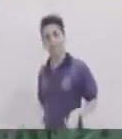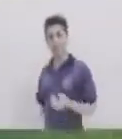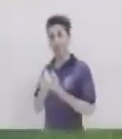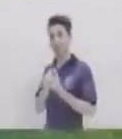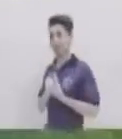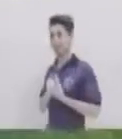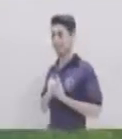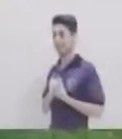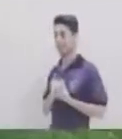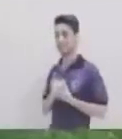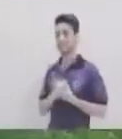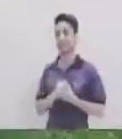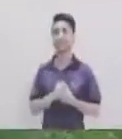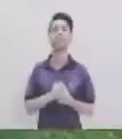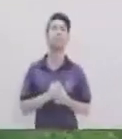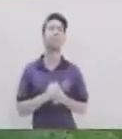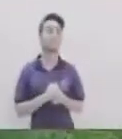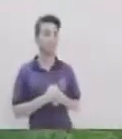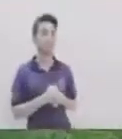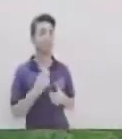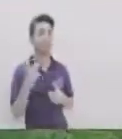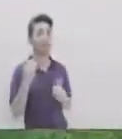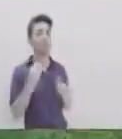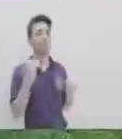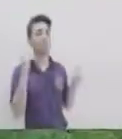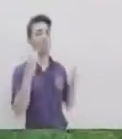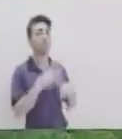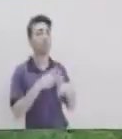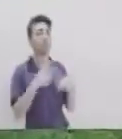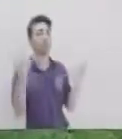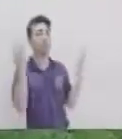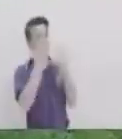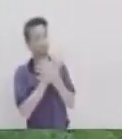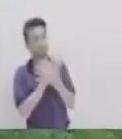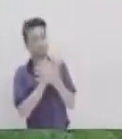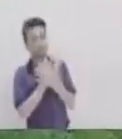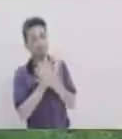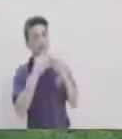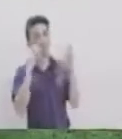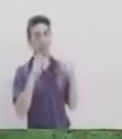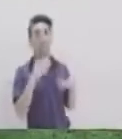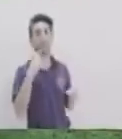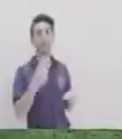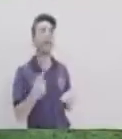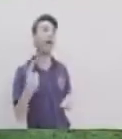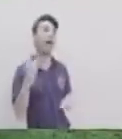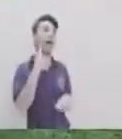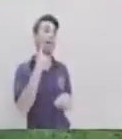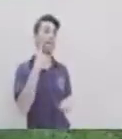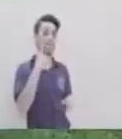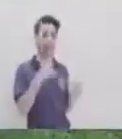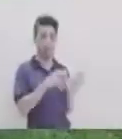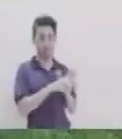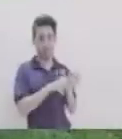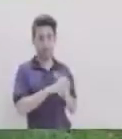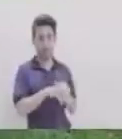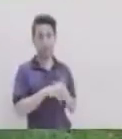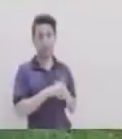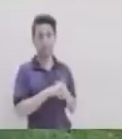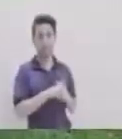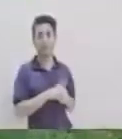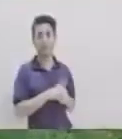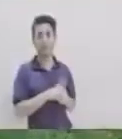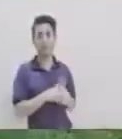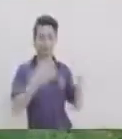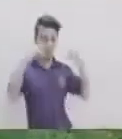Claro Y es que Entra mucho en juego Y la confusión De algunas personas Por ejemplo Los jefes ¿Verdad? Muchas